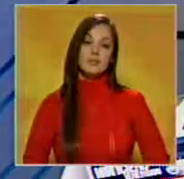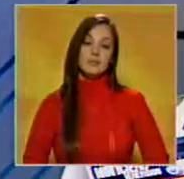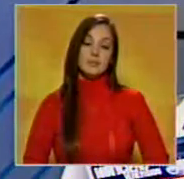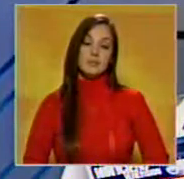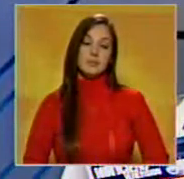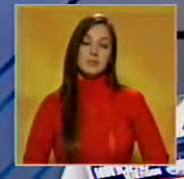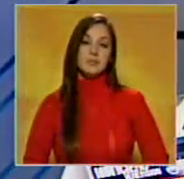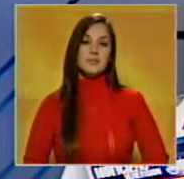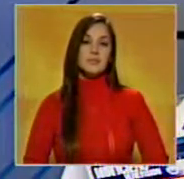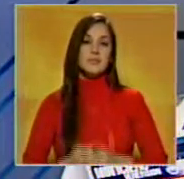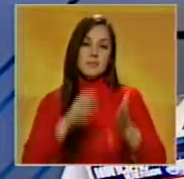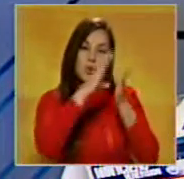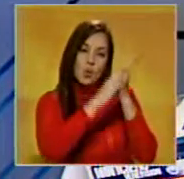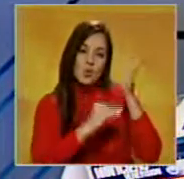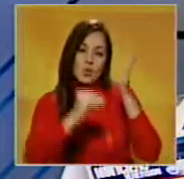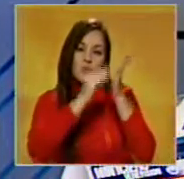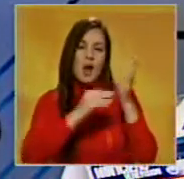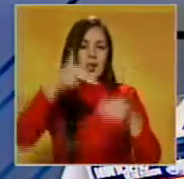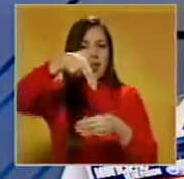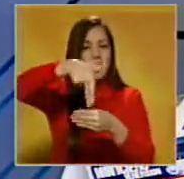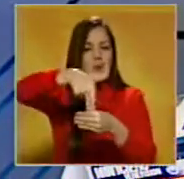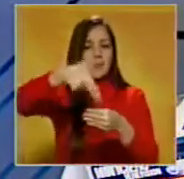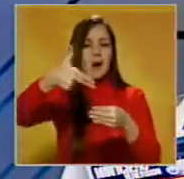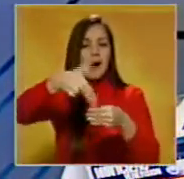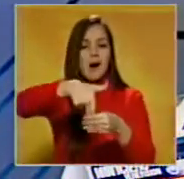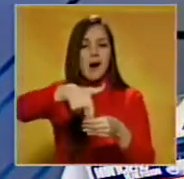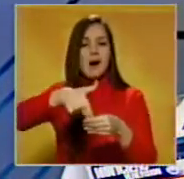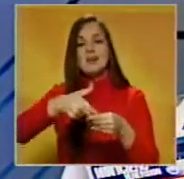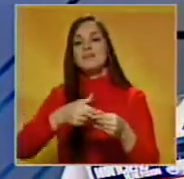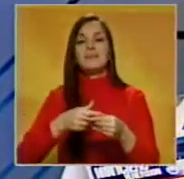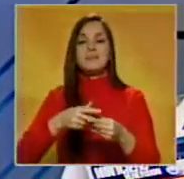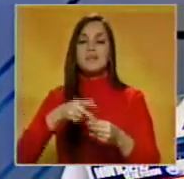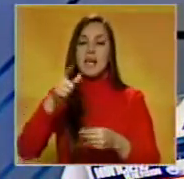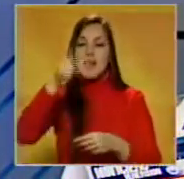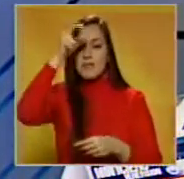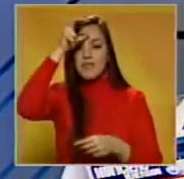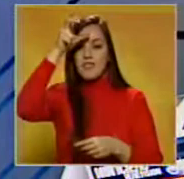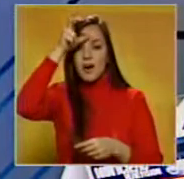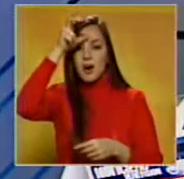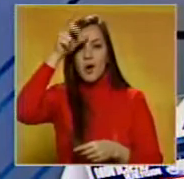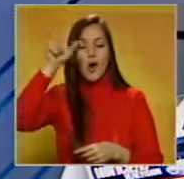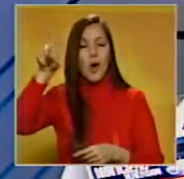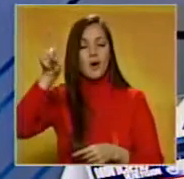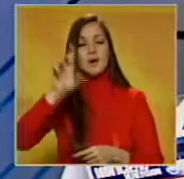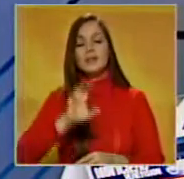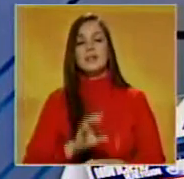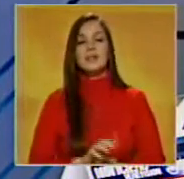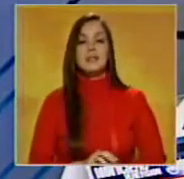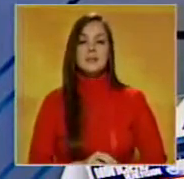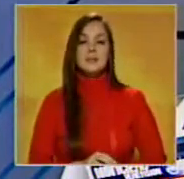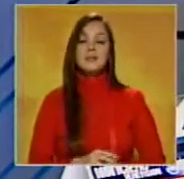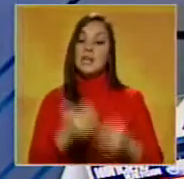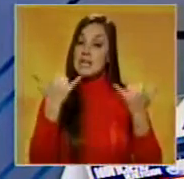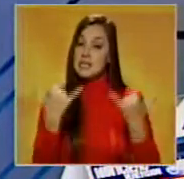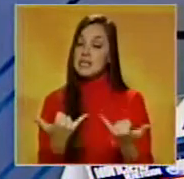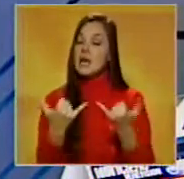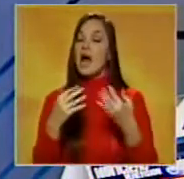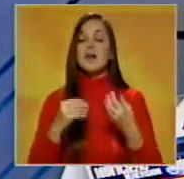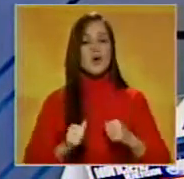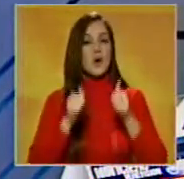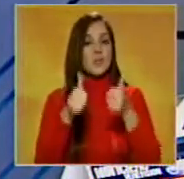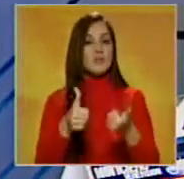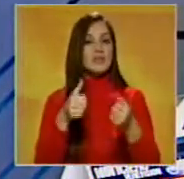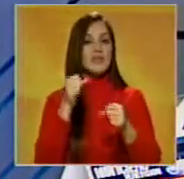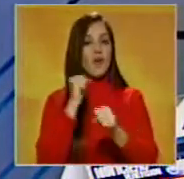Las refinerías Samuay y Cardón del Centro de Refinación Paragüená de Petróleos de Venezuela, ubicadas en el estado de Falcón, ya se encuentran operativas.